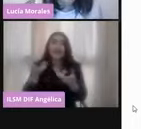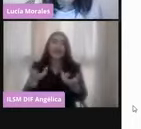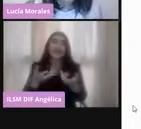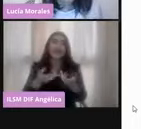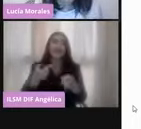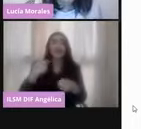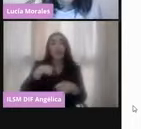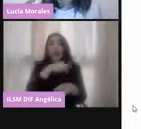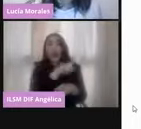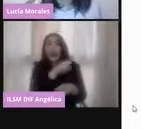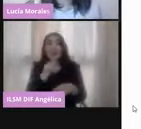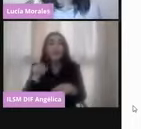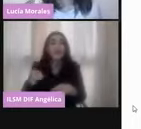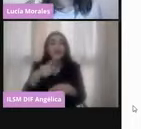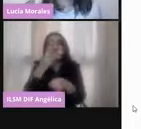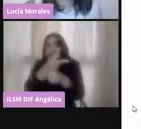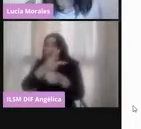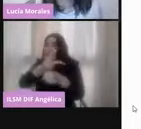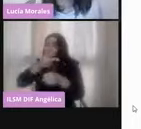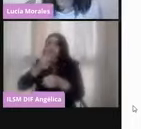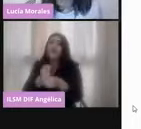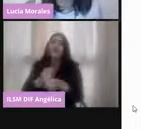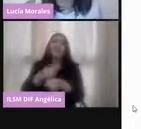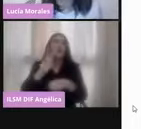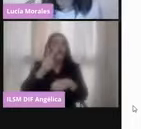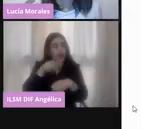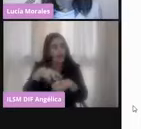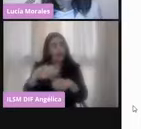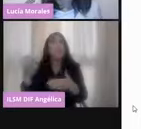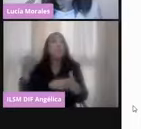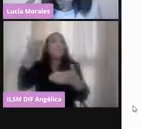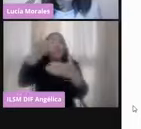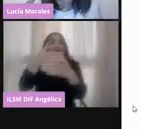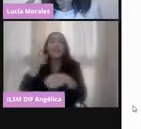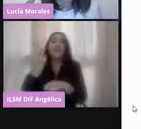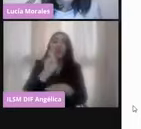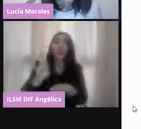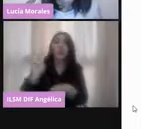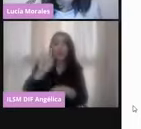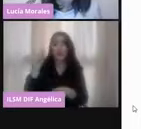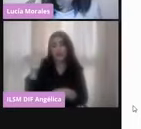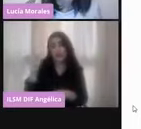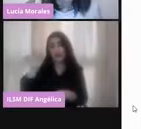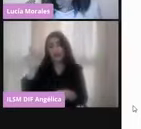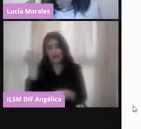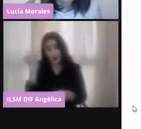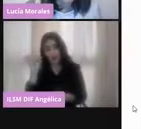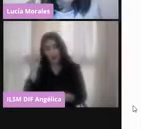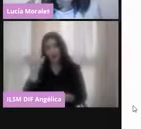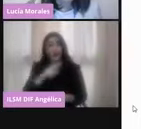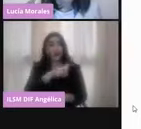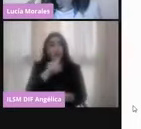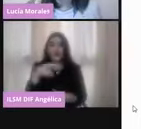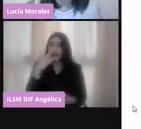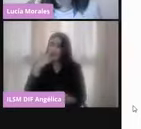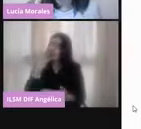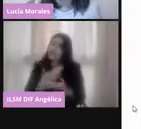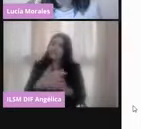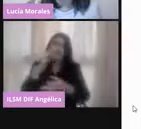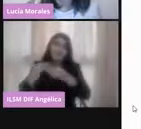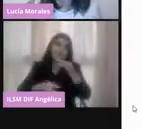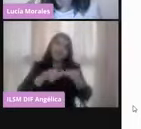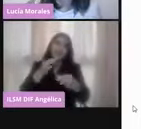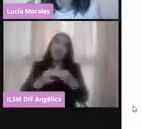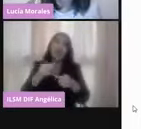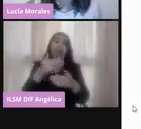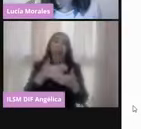una cordial invitación para que acudan este domingo 6 de junio a ejercer este cargo. Ustedes son autoridad electoral